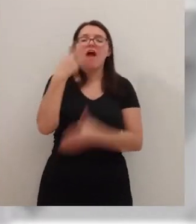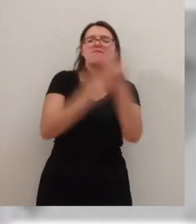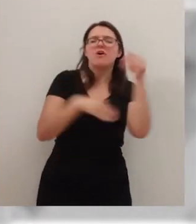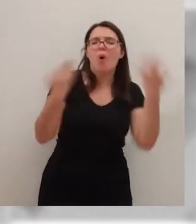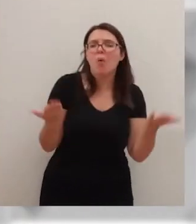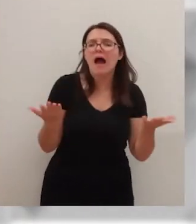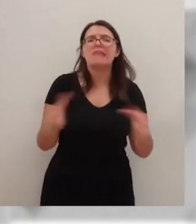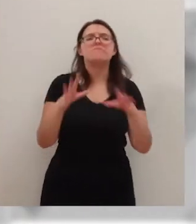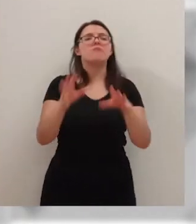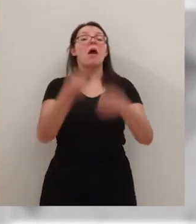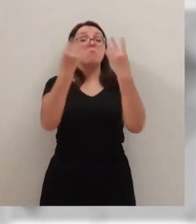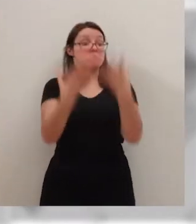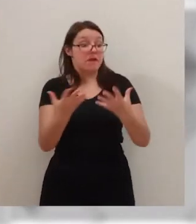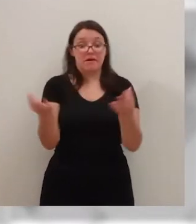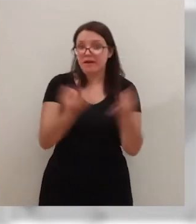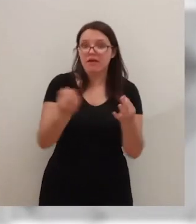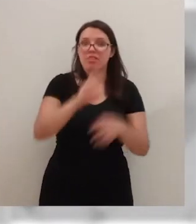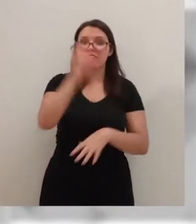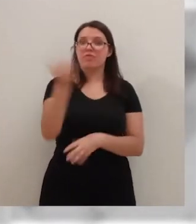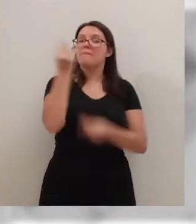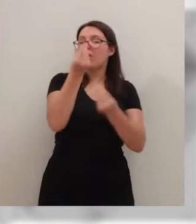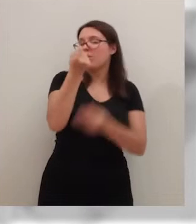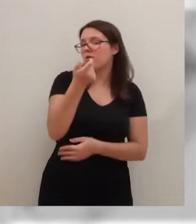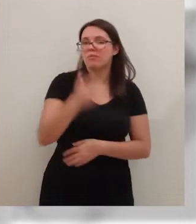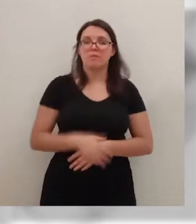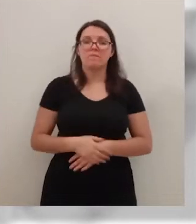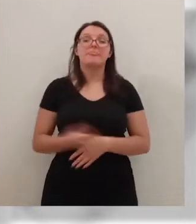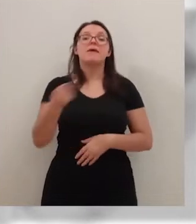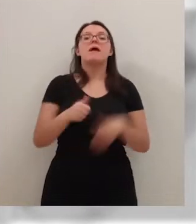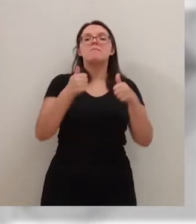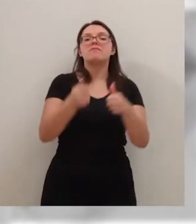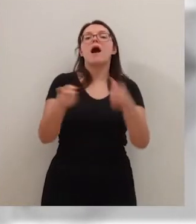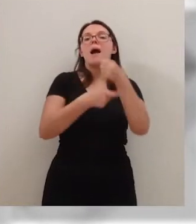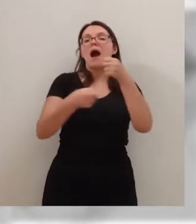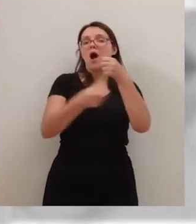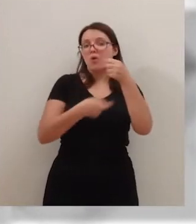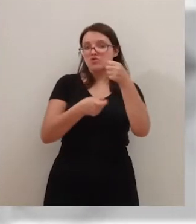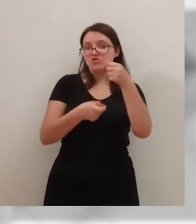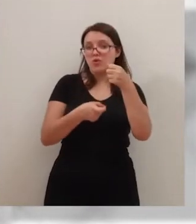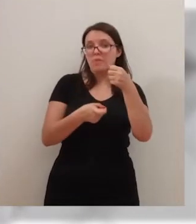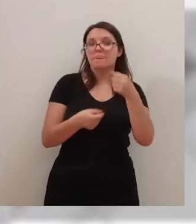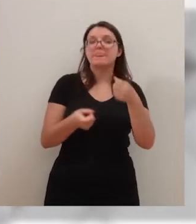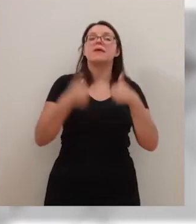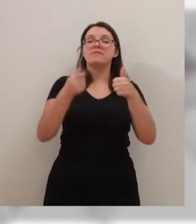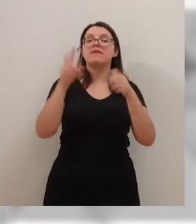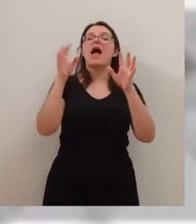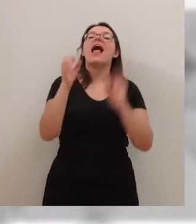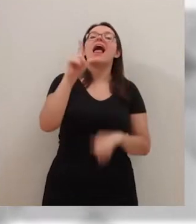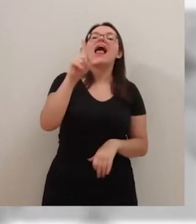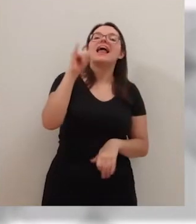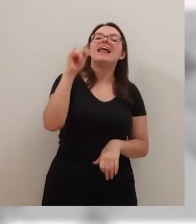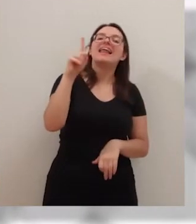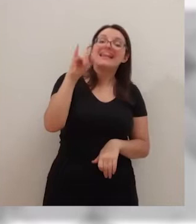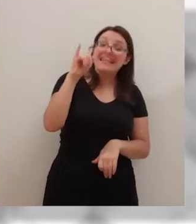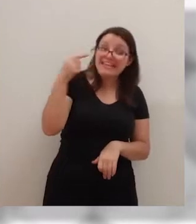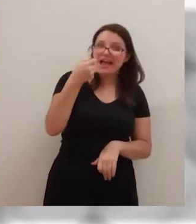equivocamos, en qué acertamos e ir mejorando. También arranca un nuevo mes. Agosto viene con el inicio de liga marcado al final del